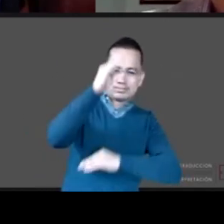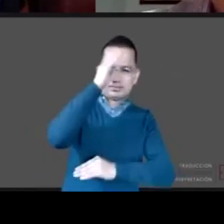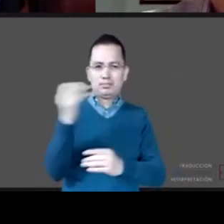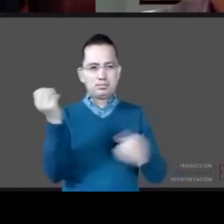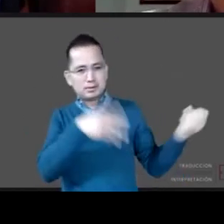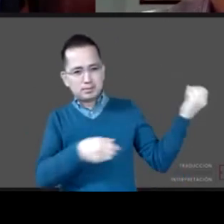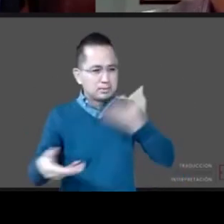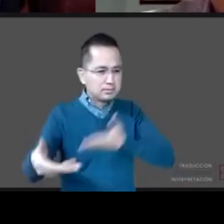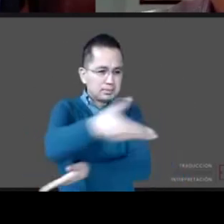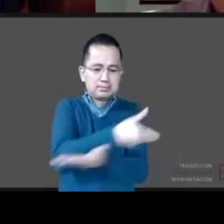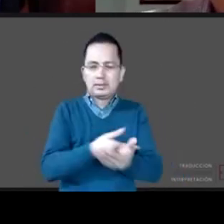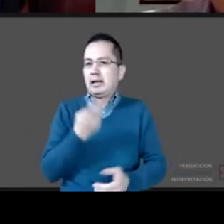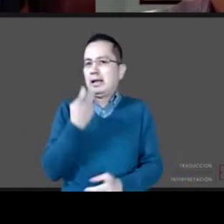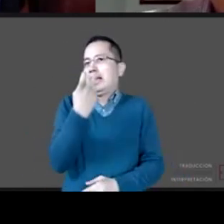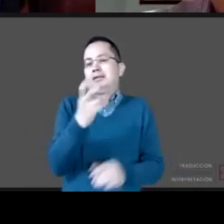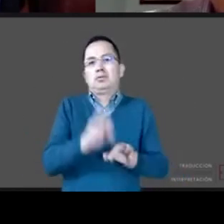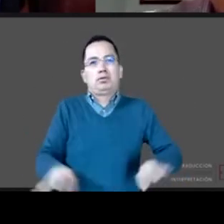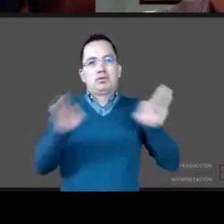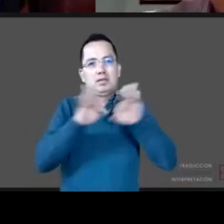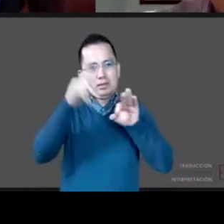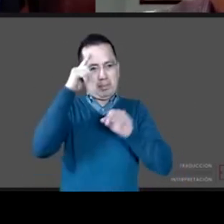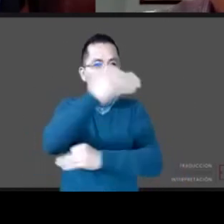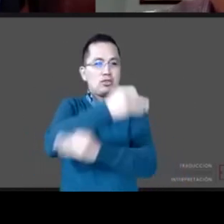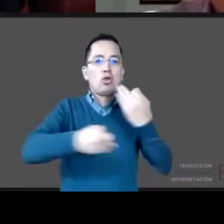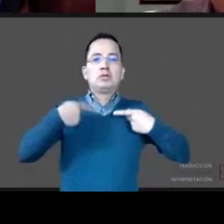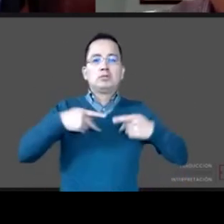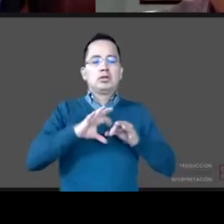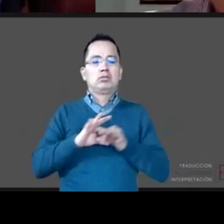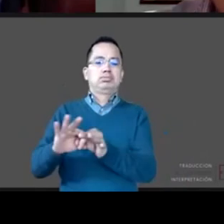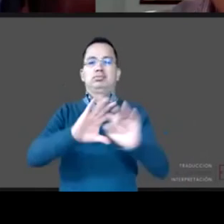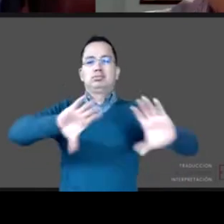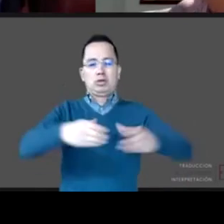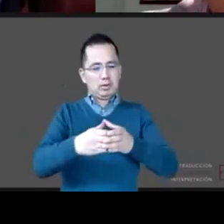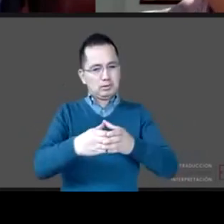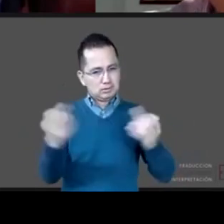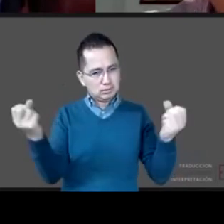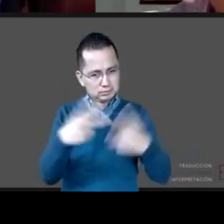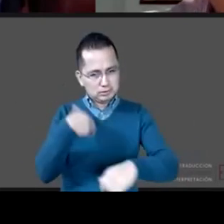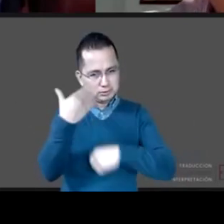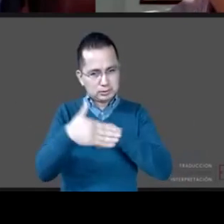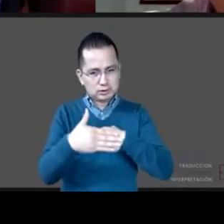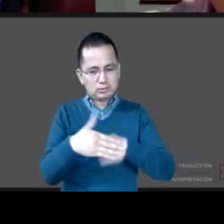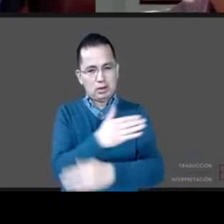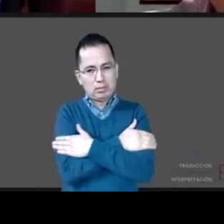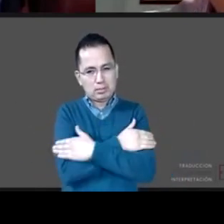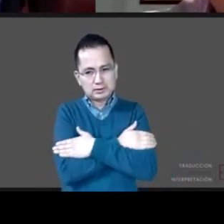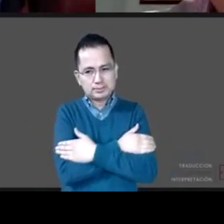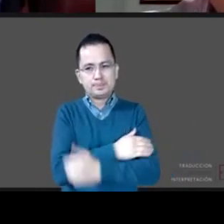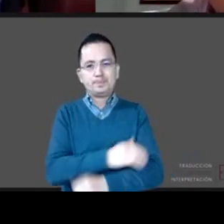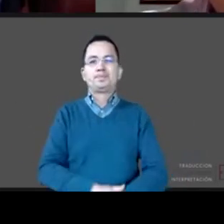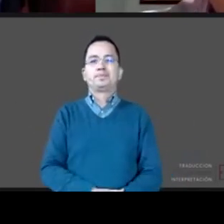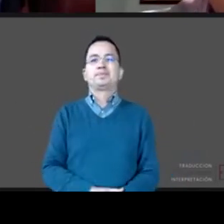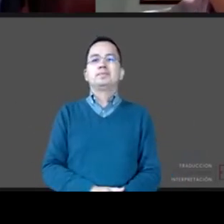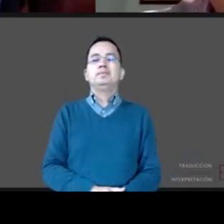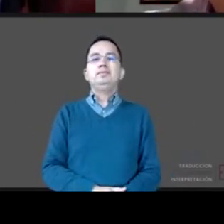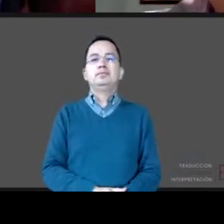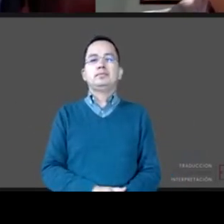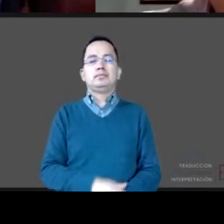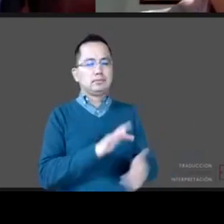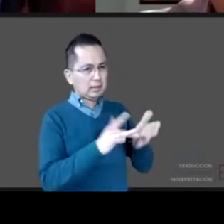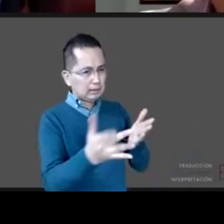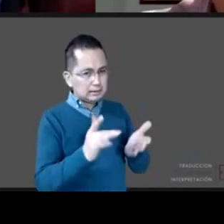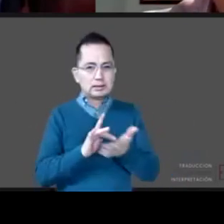de construir comunidad. Pues hasta el siguiente conversatorio. Un abrazo muy fuerte. Gracias. Gracias. Gracias por la invitación. Gracias.